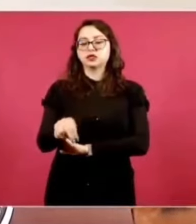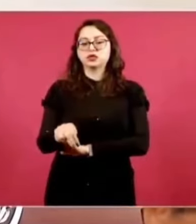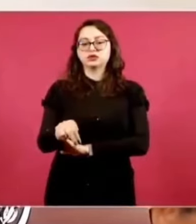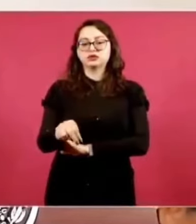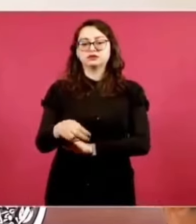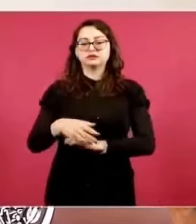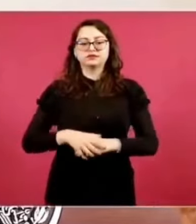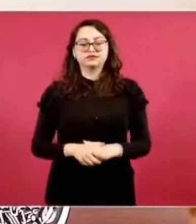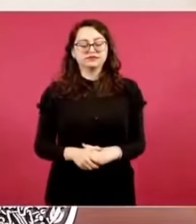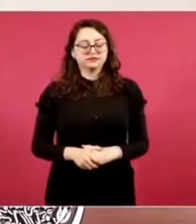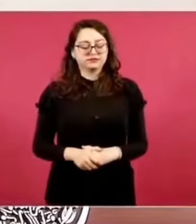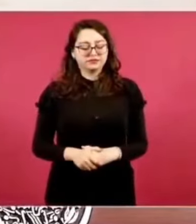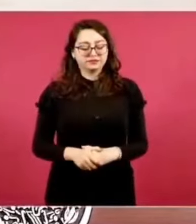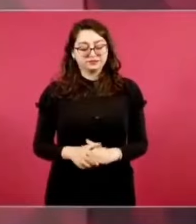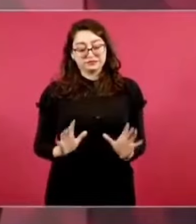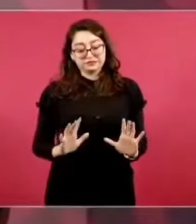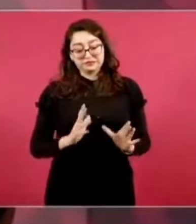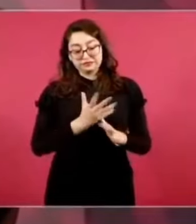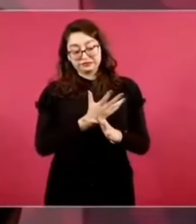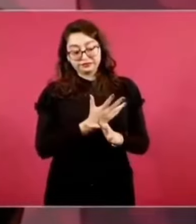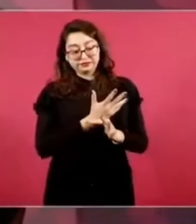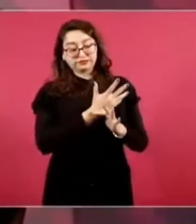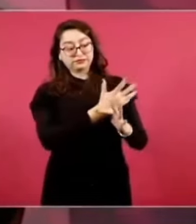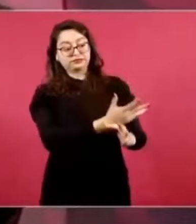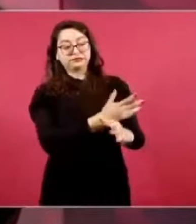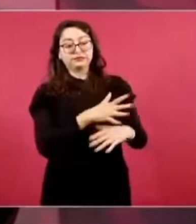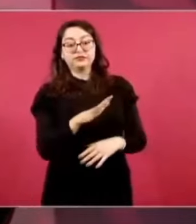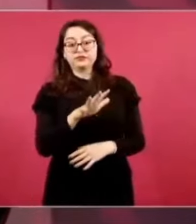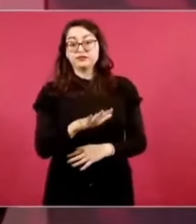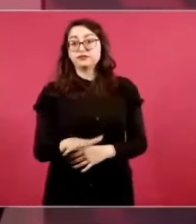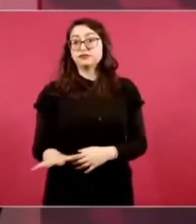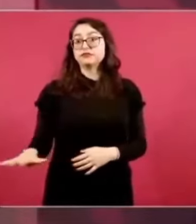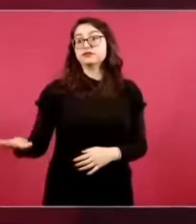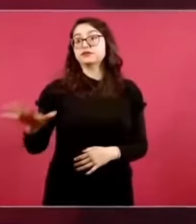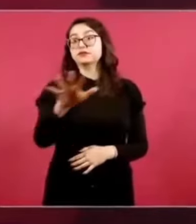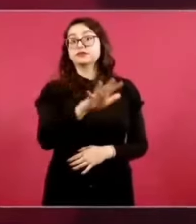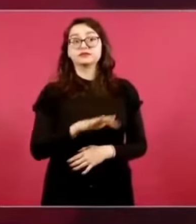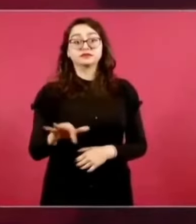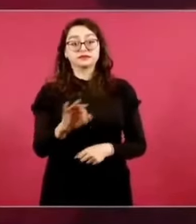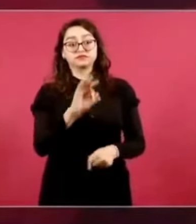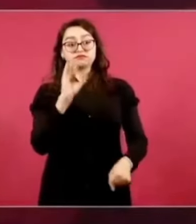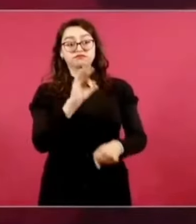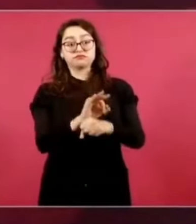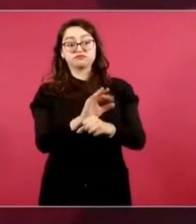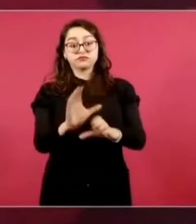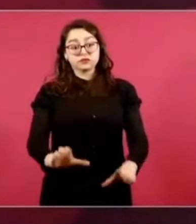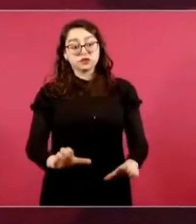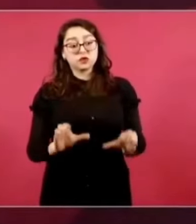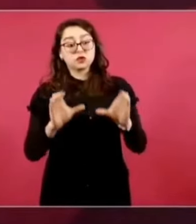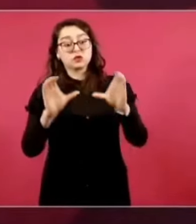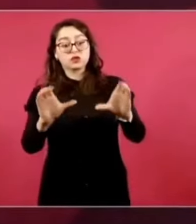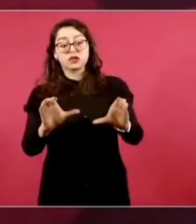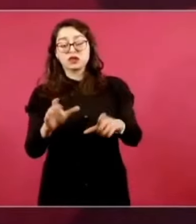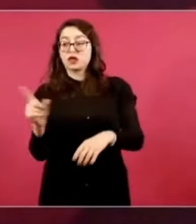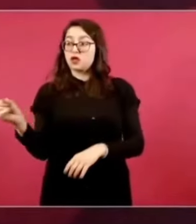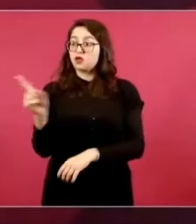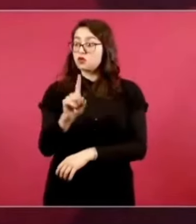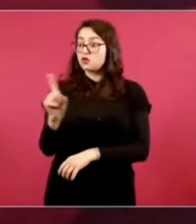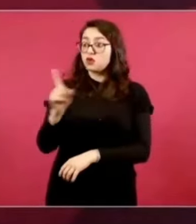usen a las Fuerzas Armadas en tareas de seguridad porque es militarizar, ¿qué es eso?